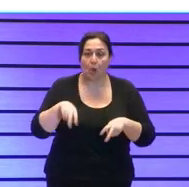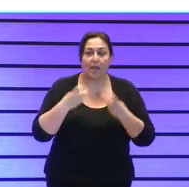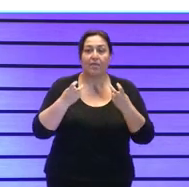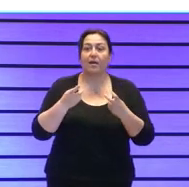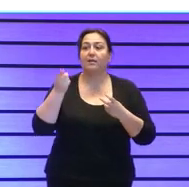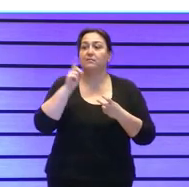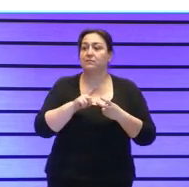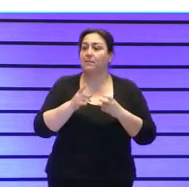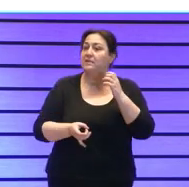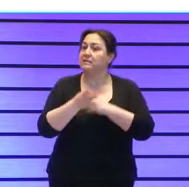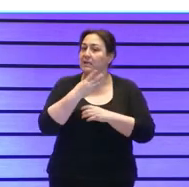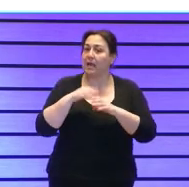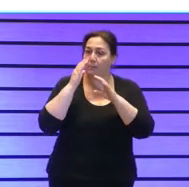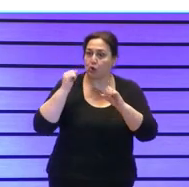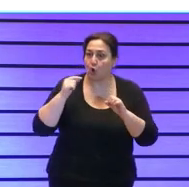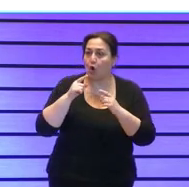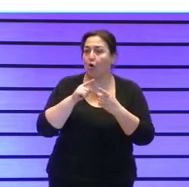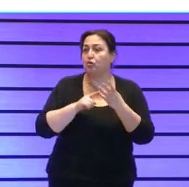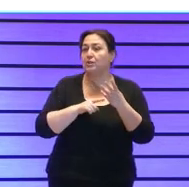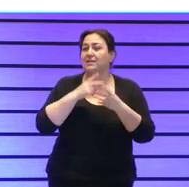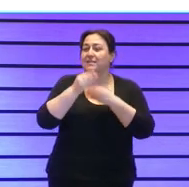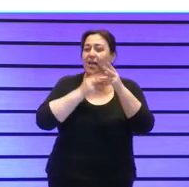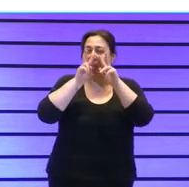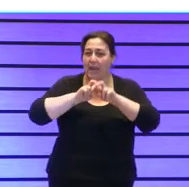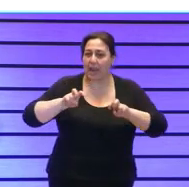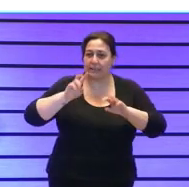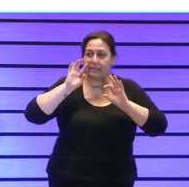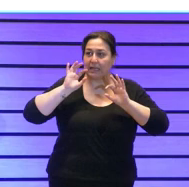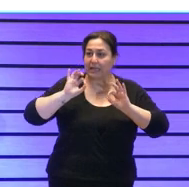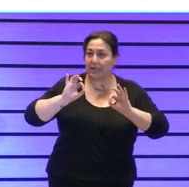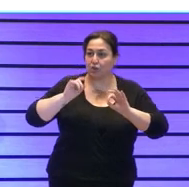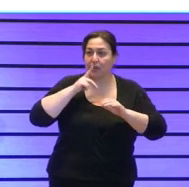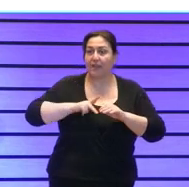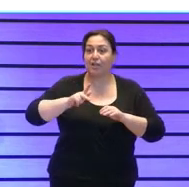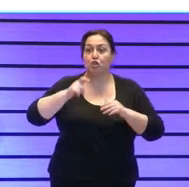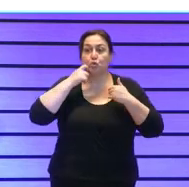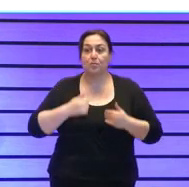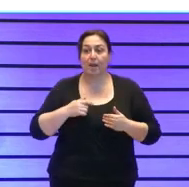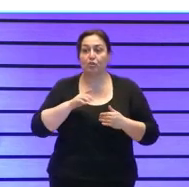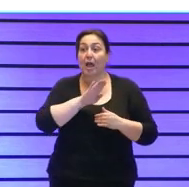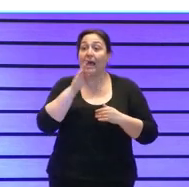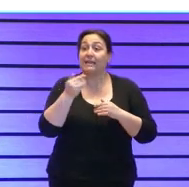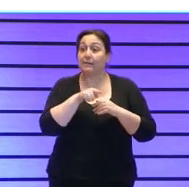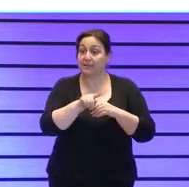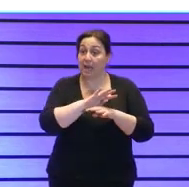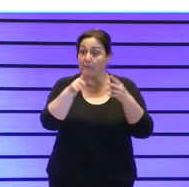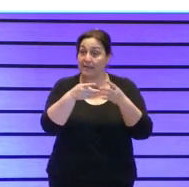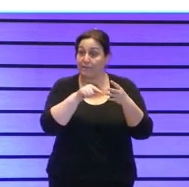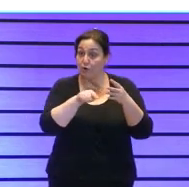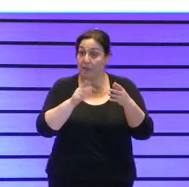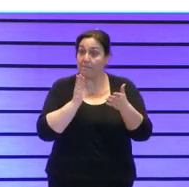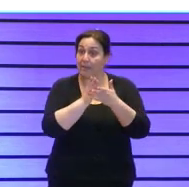de denuncia y sus protocolos se hace un análisis de riesgos de derechos humanos a través de la plataforma del pacto mundial